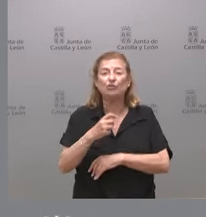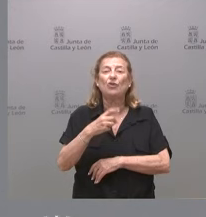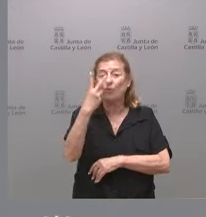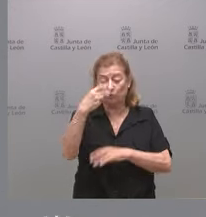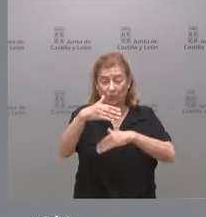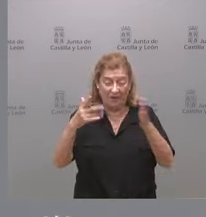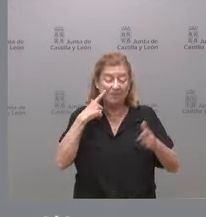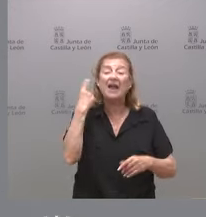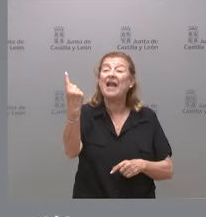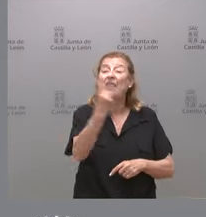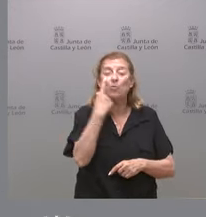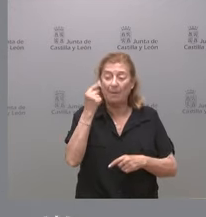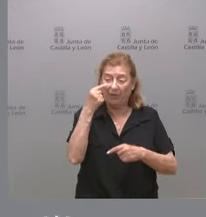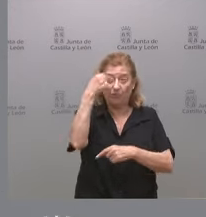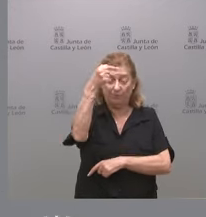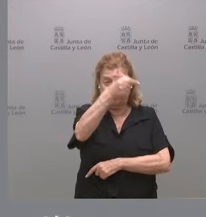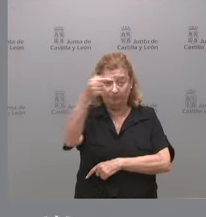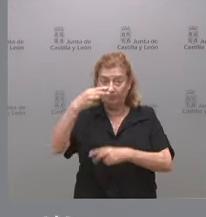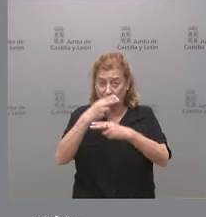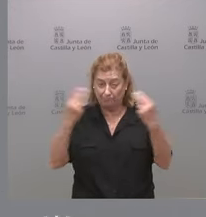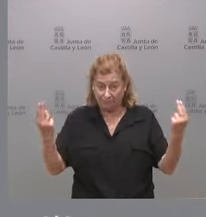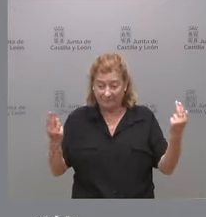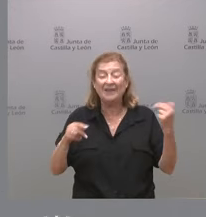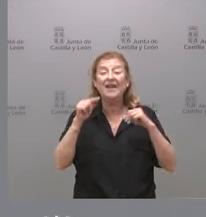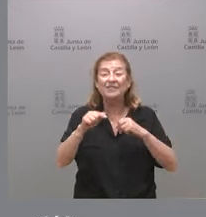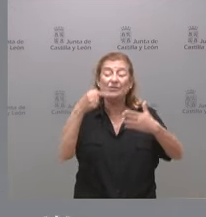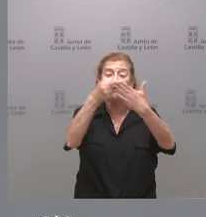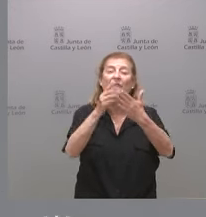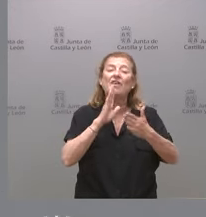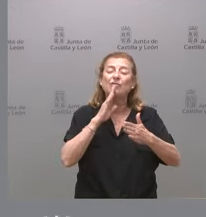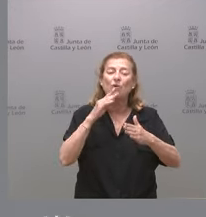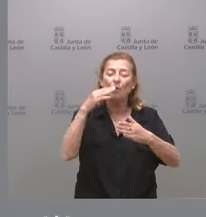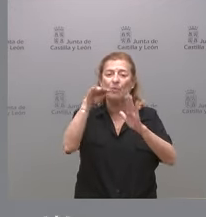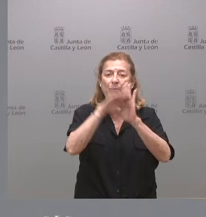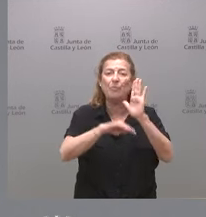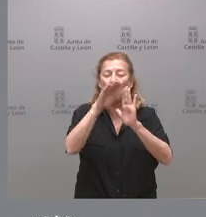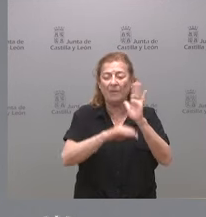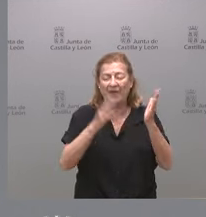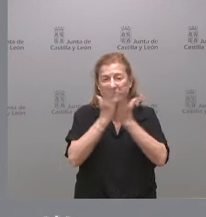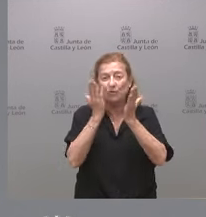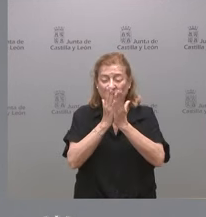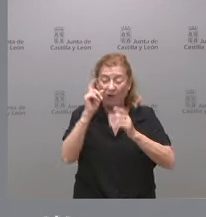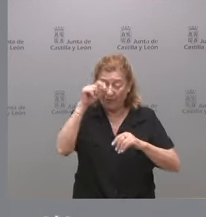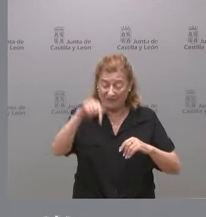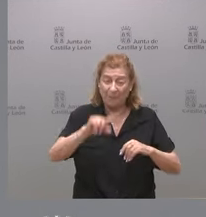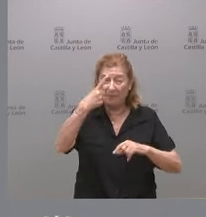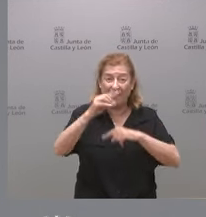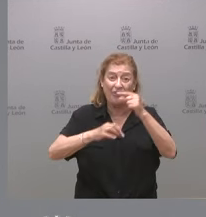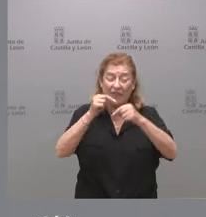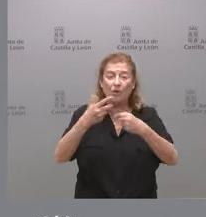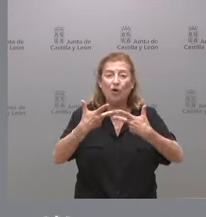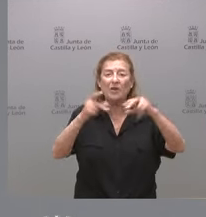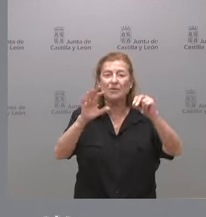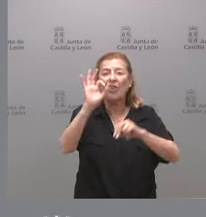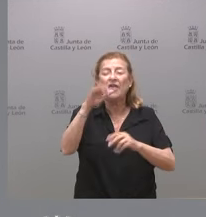las inversiones en cada una de ellas. Esto se marca dentro del programa de impulso de escolarización de este primer ciclo que les hemos dicho y que completamos con